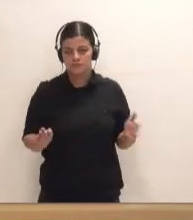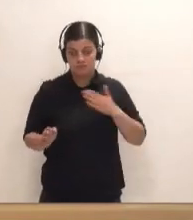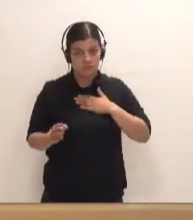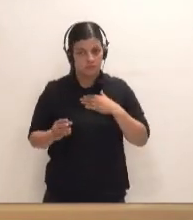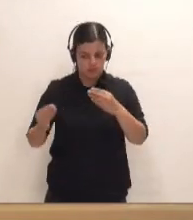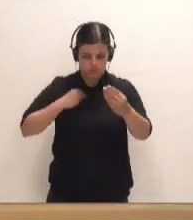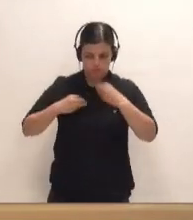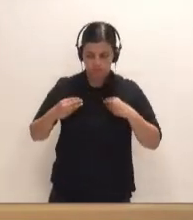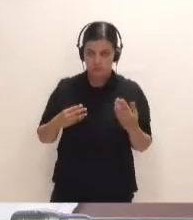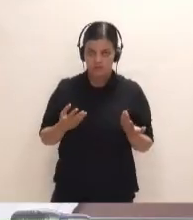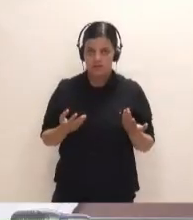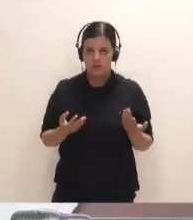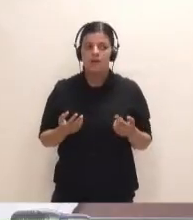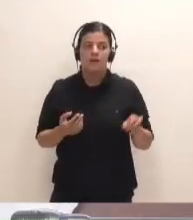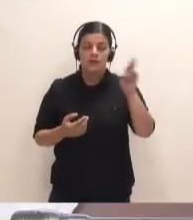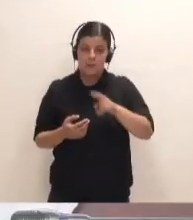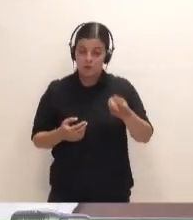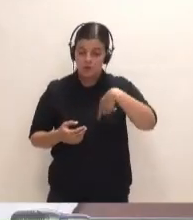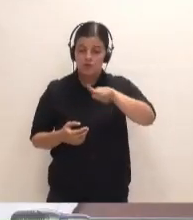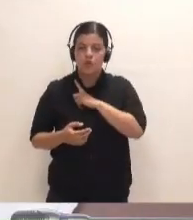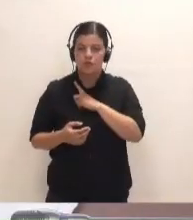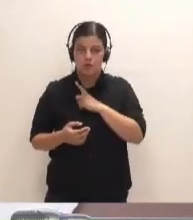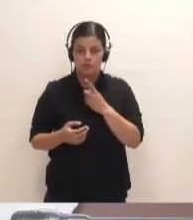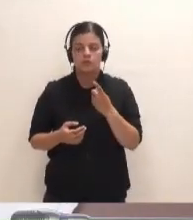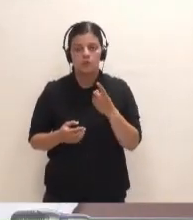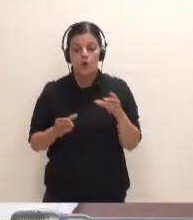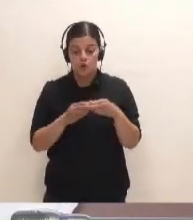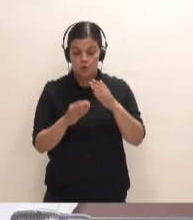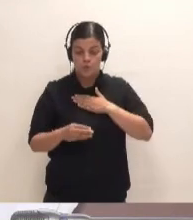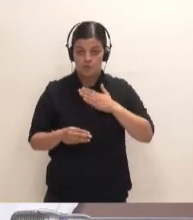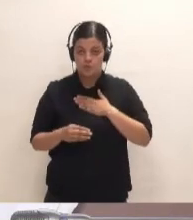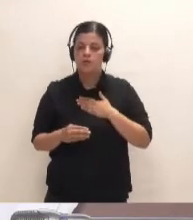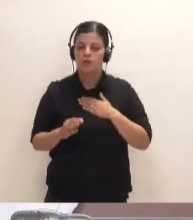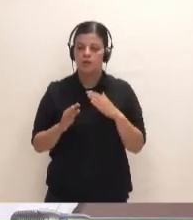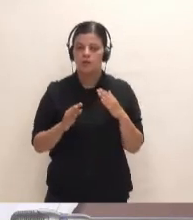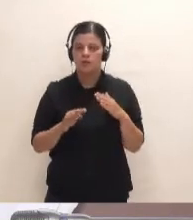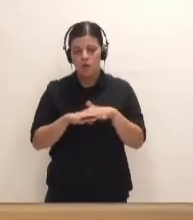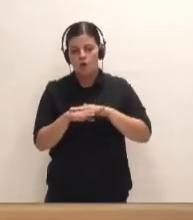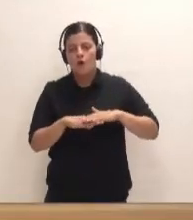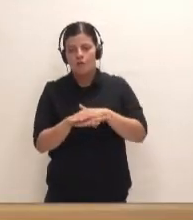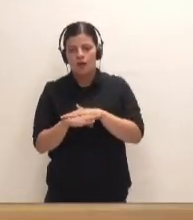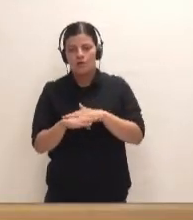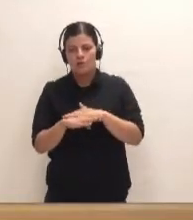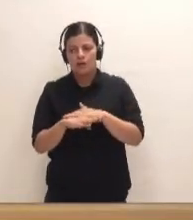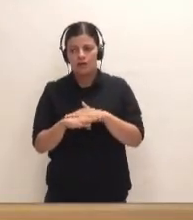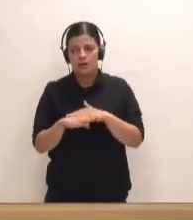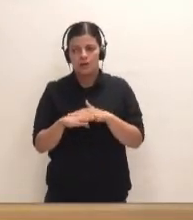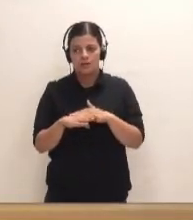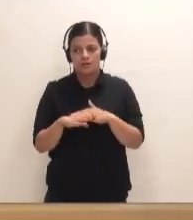Mire, repito que nosotros fuimos los que facilitamos. Mi partido fue el que facilitó en su Gobierno que el día saliera adelante.